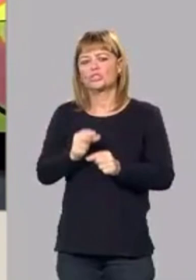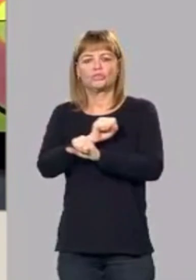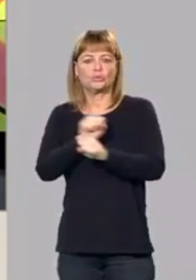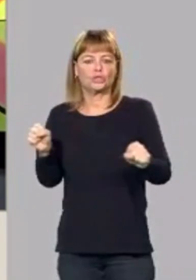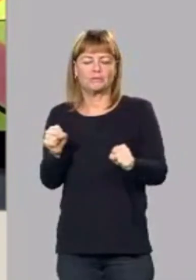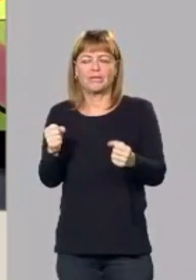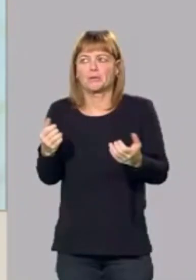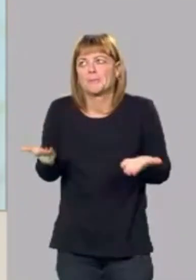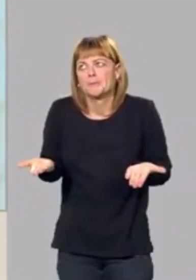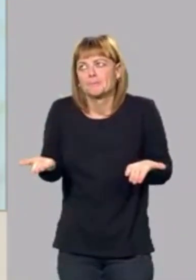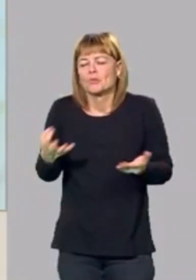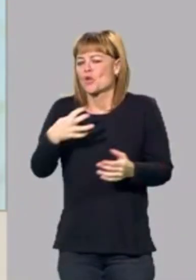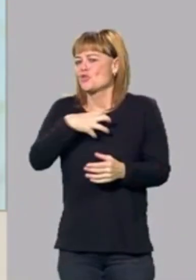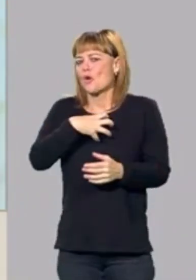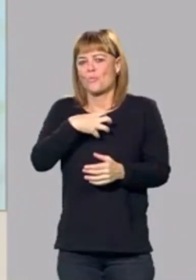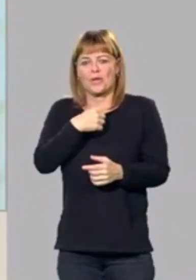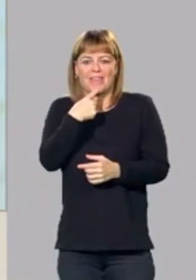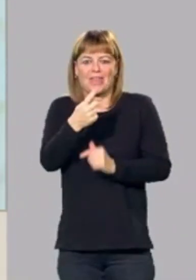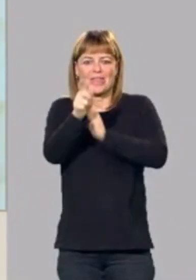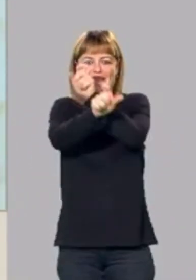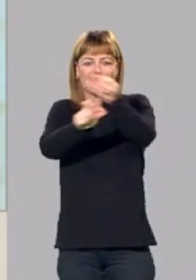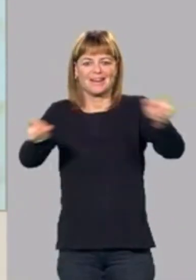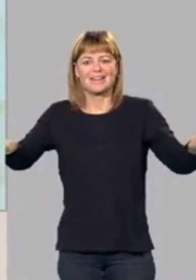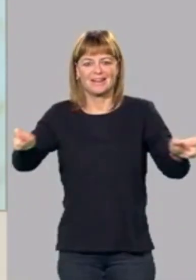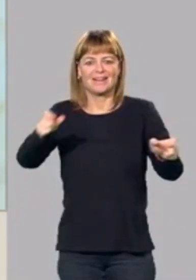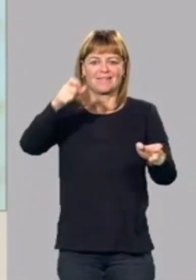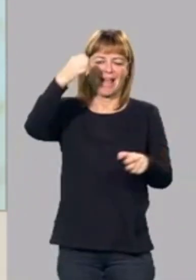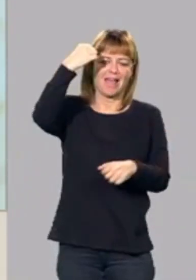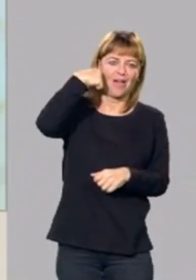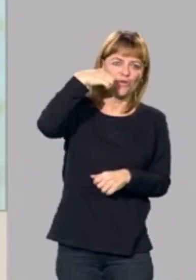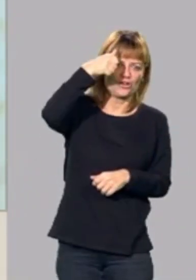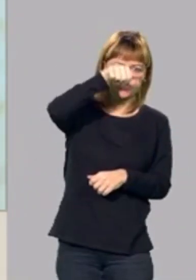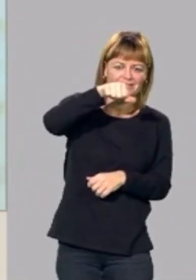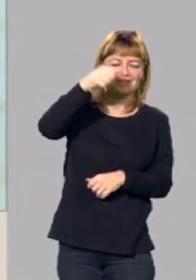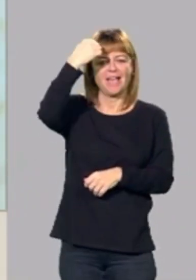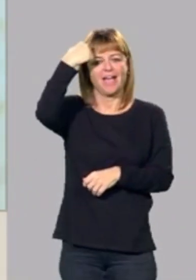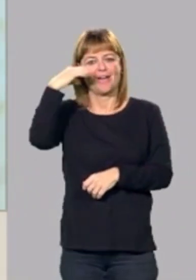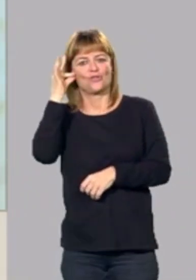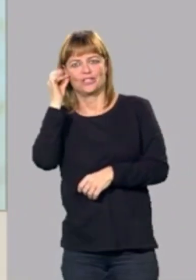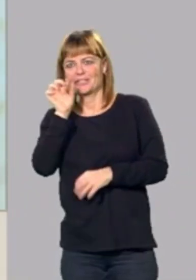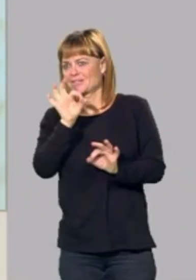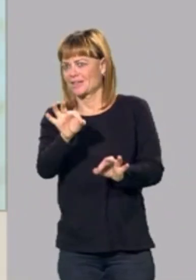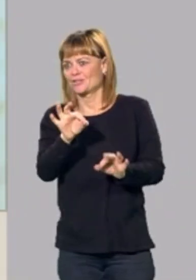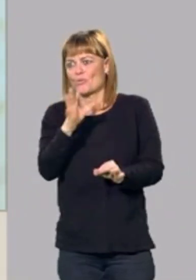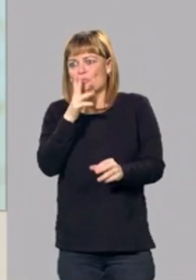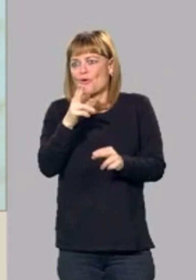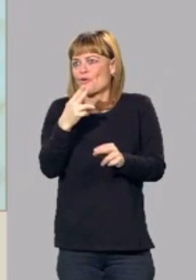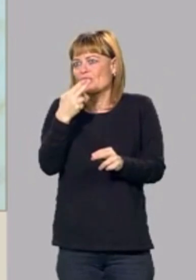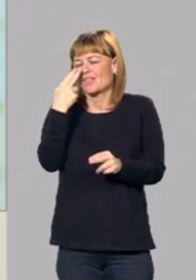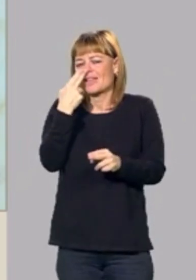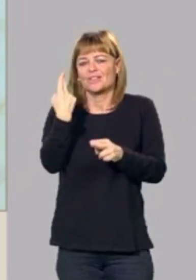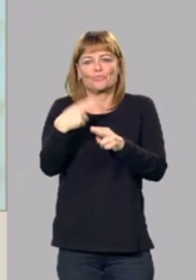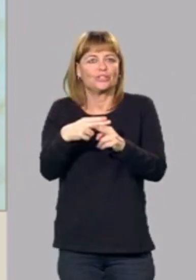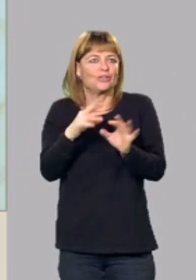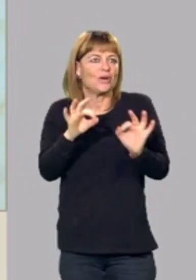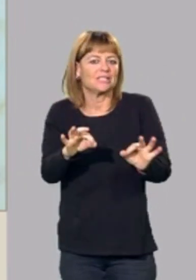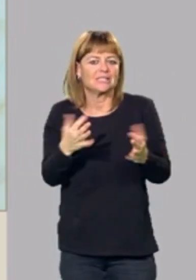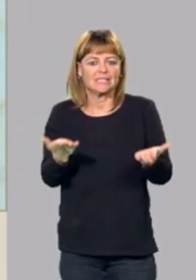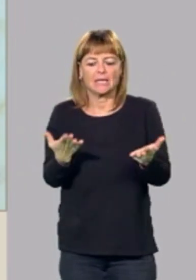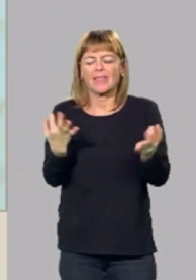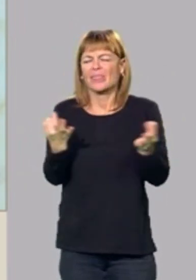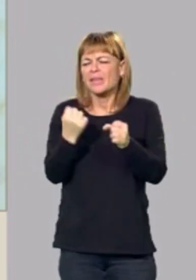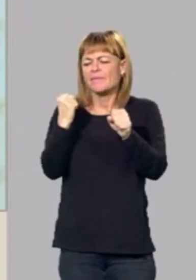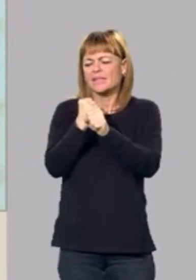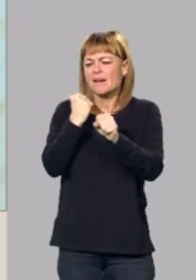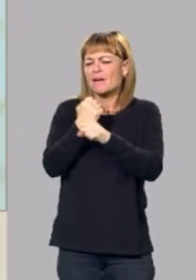como rehenes a los aragoneses y aragonesas por intereses políticos solamente. Hay que trabajar para que haya unos